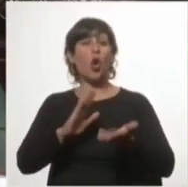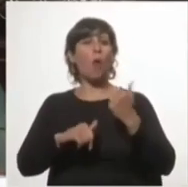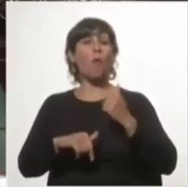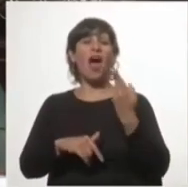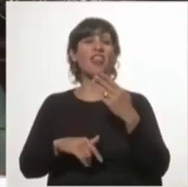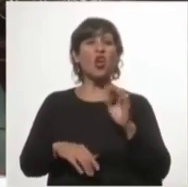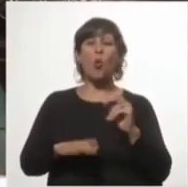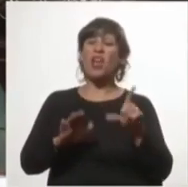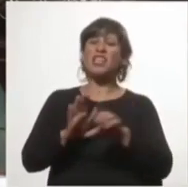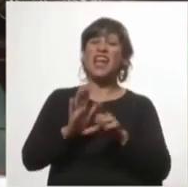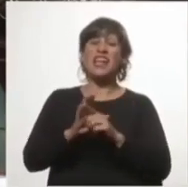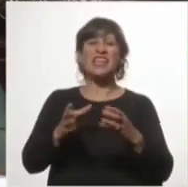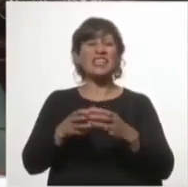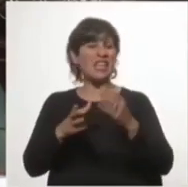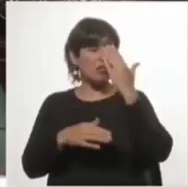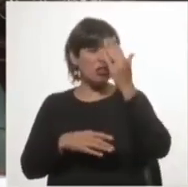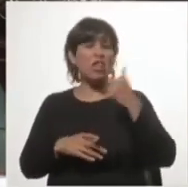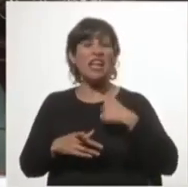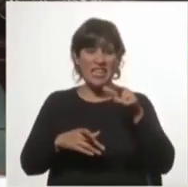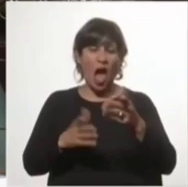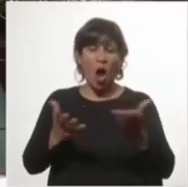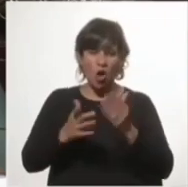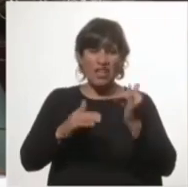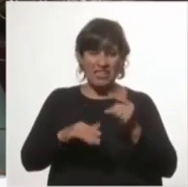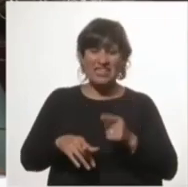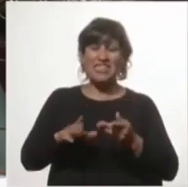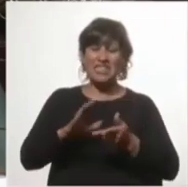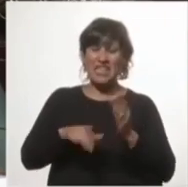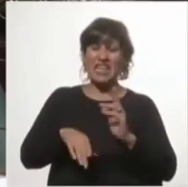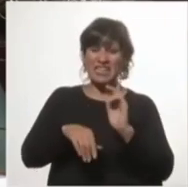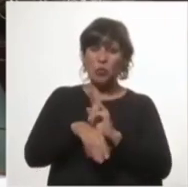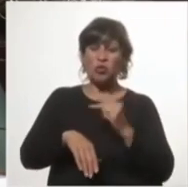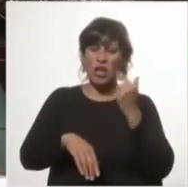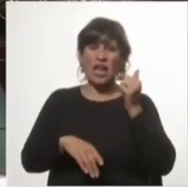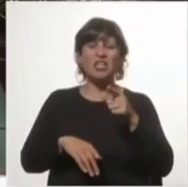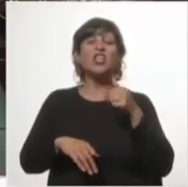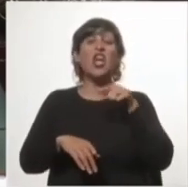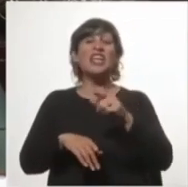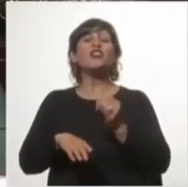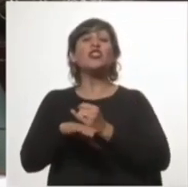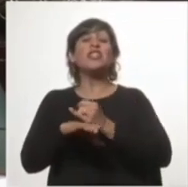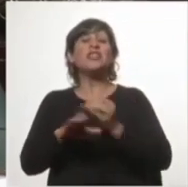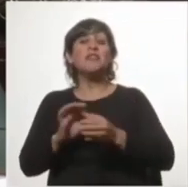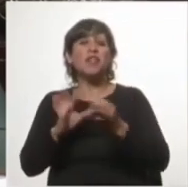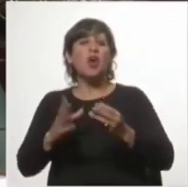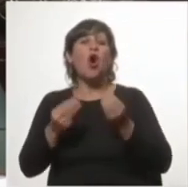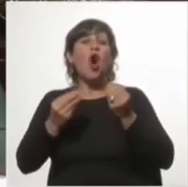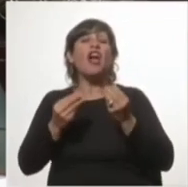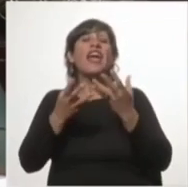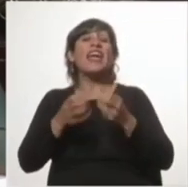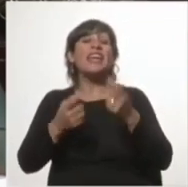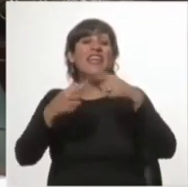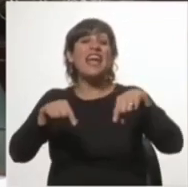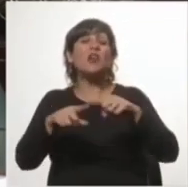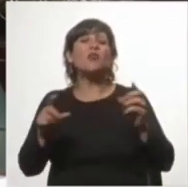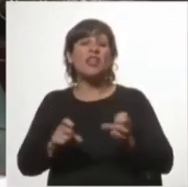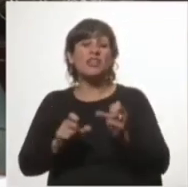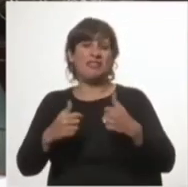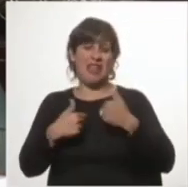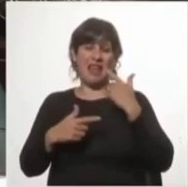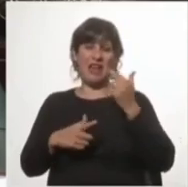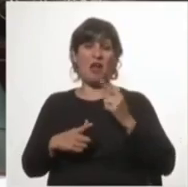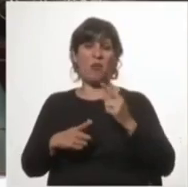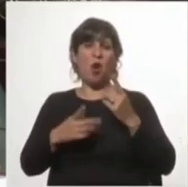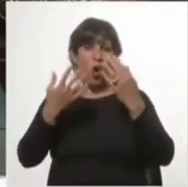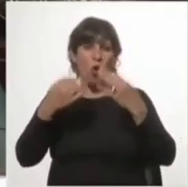del Gobierno del Frente Ambro y las está aplicando. Eso es institucionalidad, eso es democracia, o qué querían que hiciéramos, las cumplimos. La ley